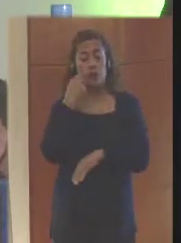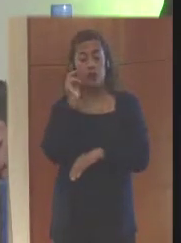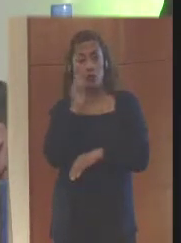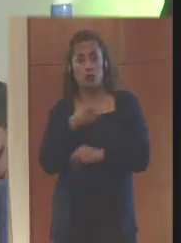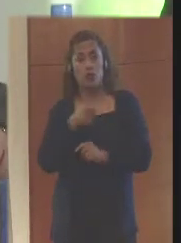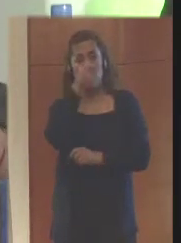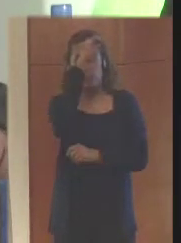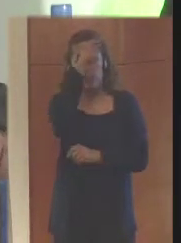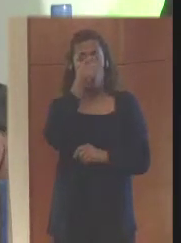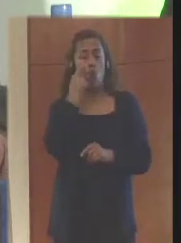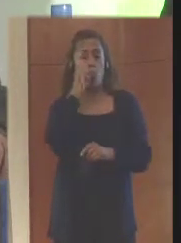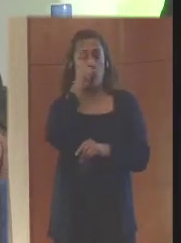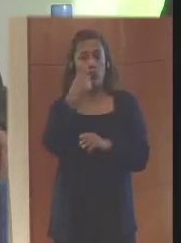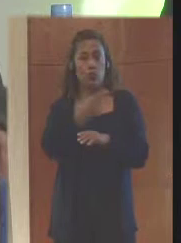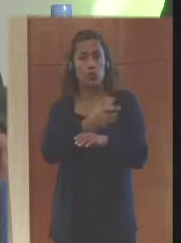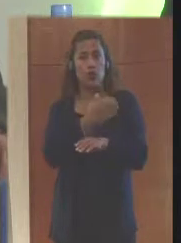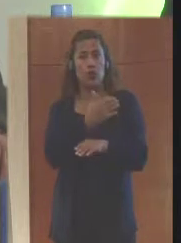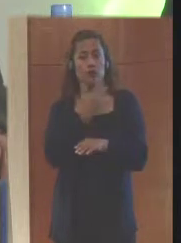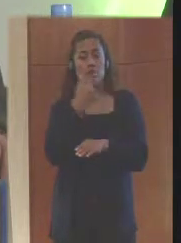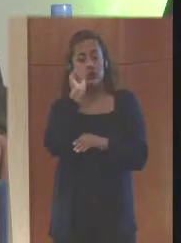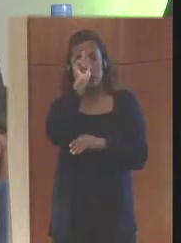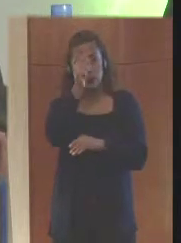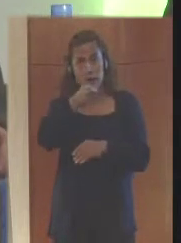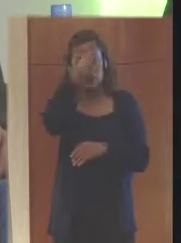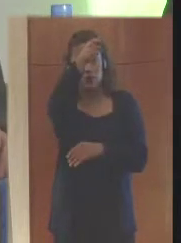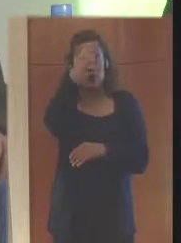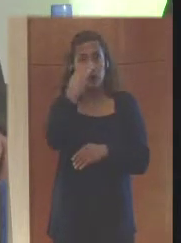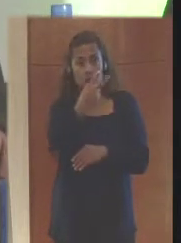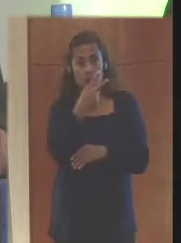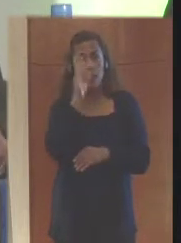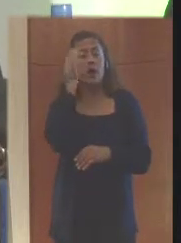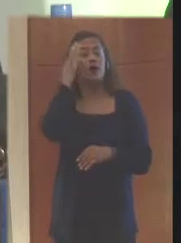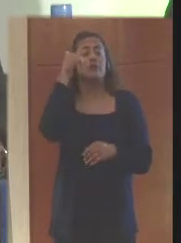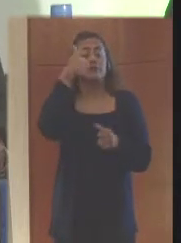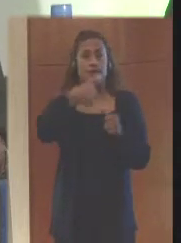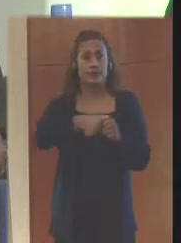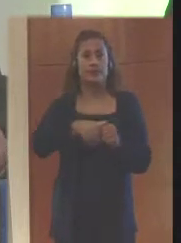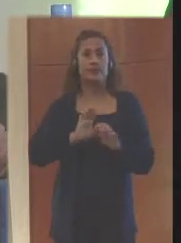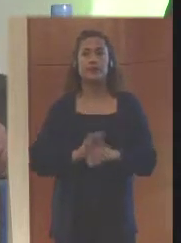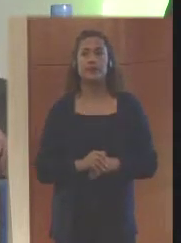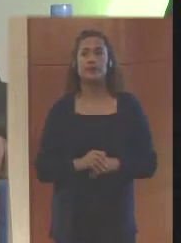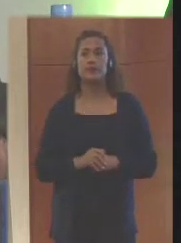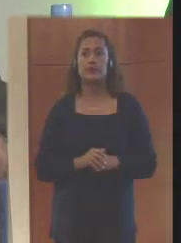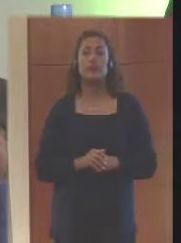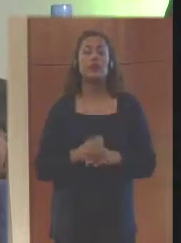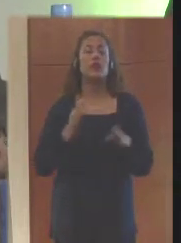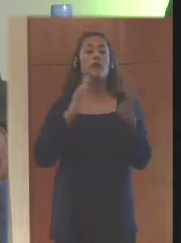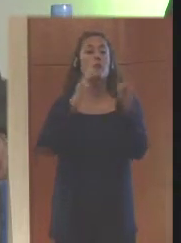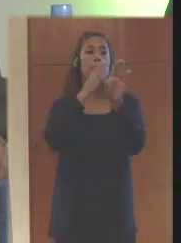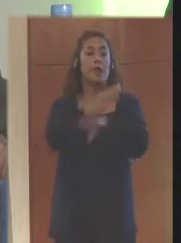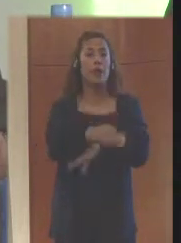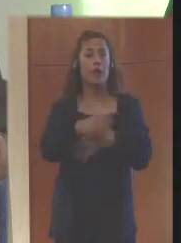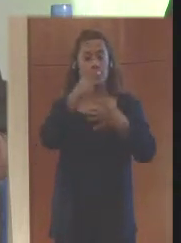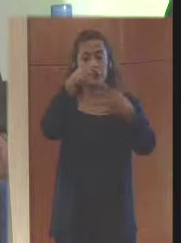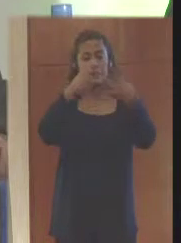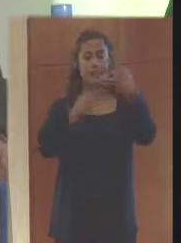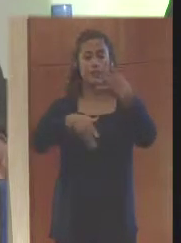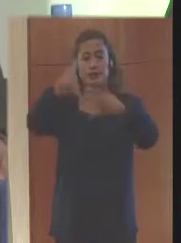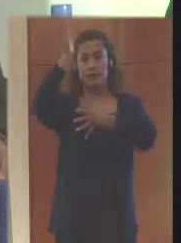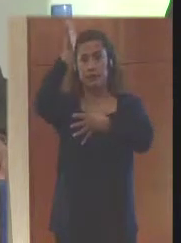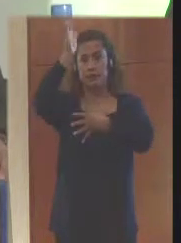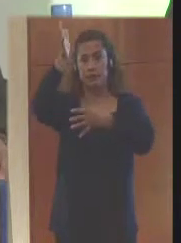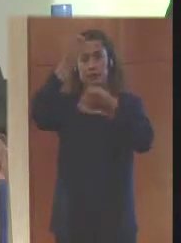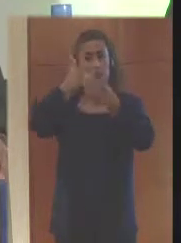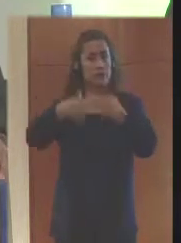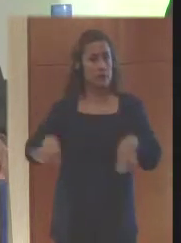digamos, un minuto antes de que se cumpla ese plazo. Posterior a estas intervenciones, les pediría